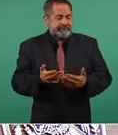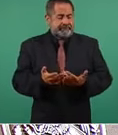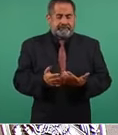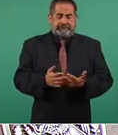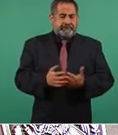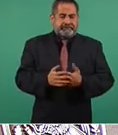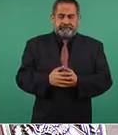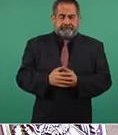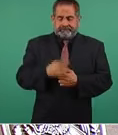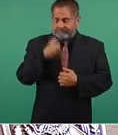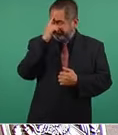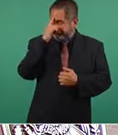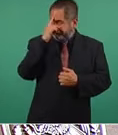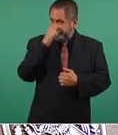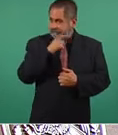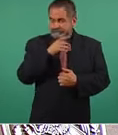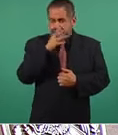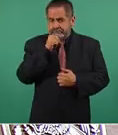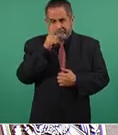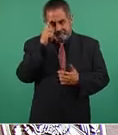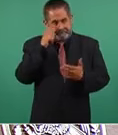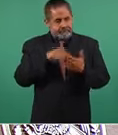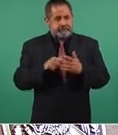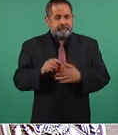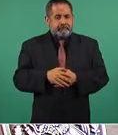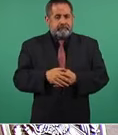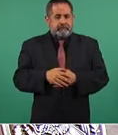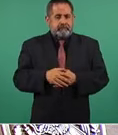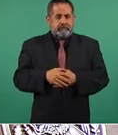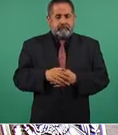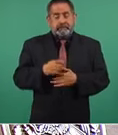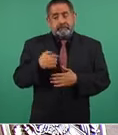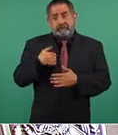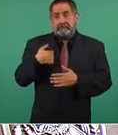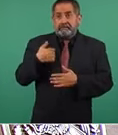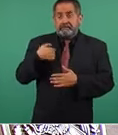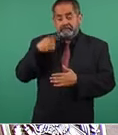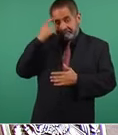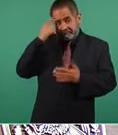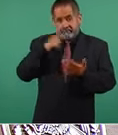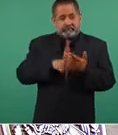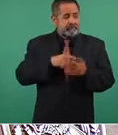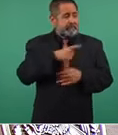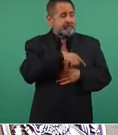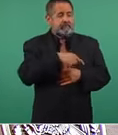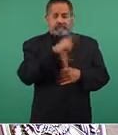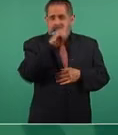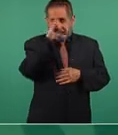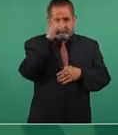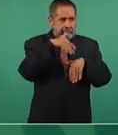Yo lo atribuyo a que son muy susceptibles a la manipulación,